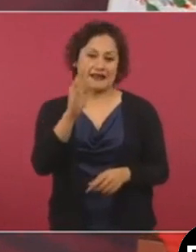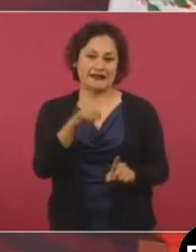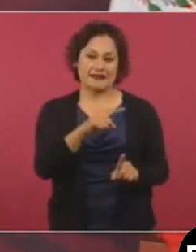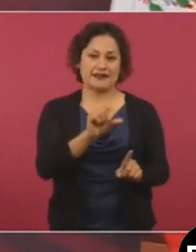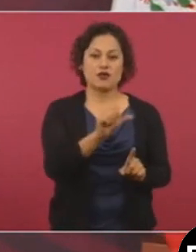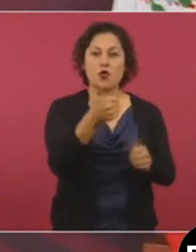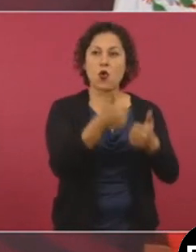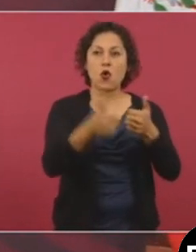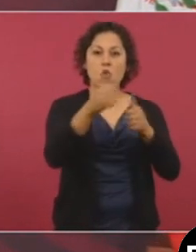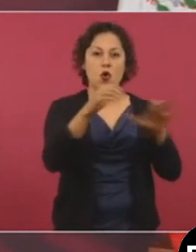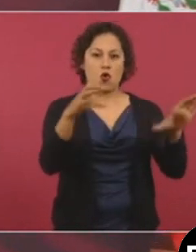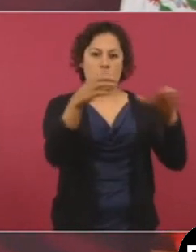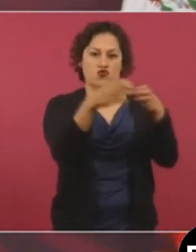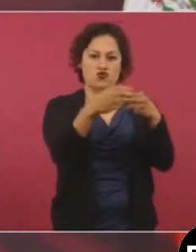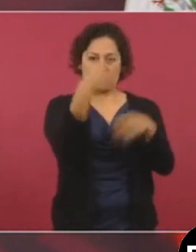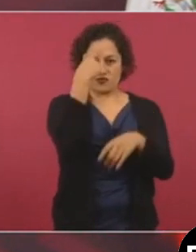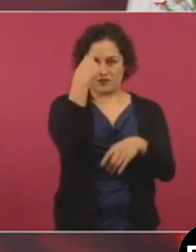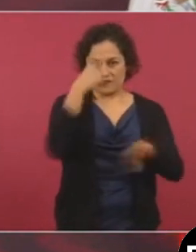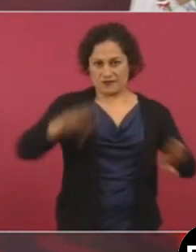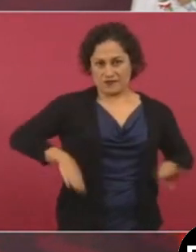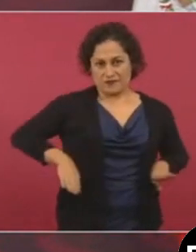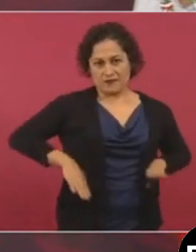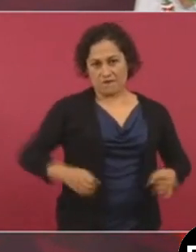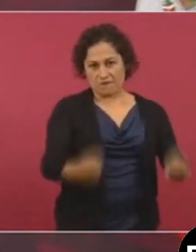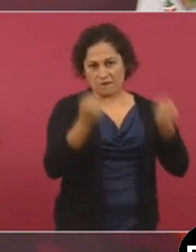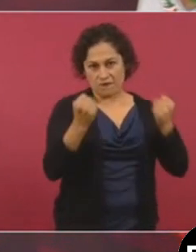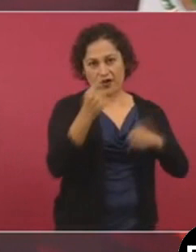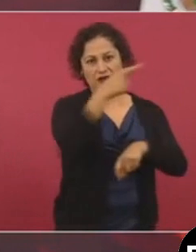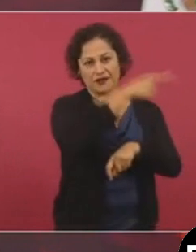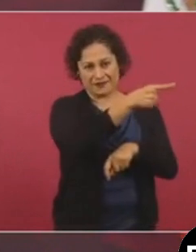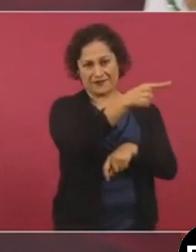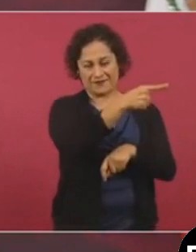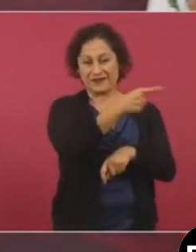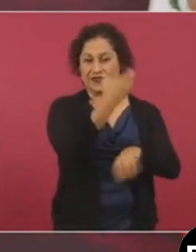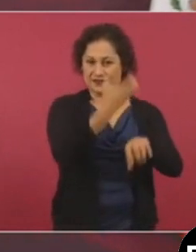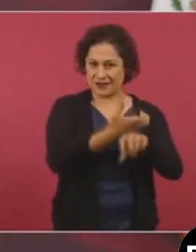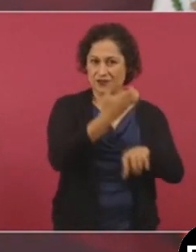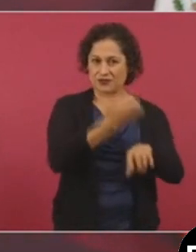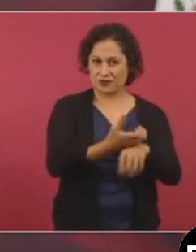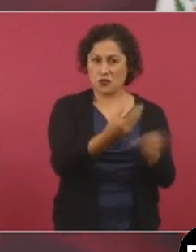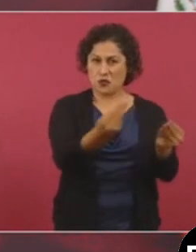conservadores de Estados Unidos, los anti-mexicanos de Estados Unidos,